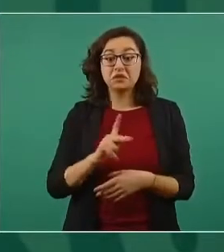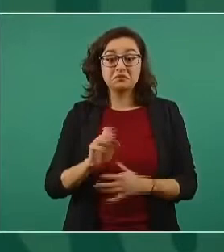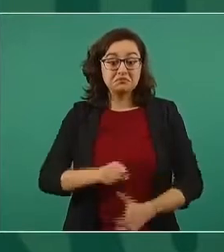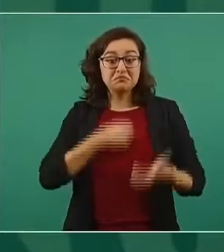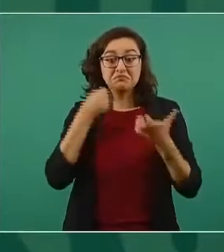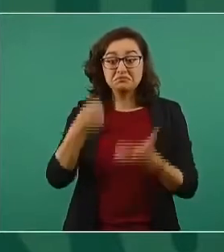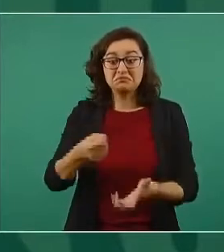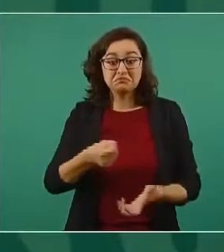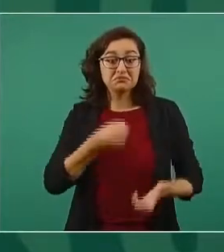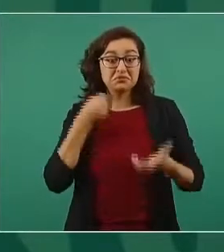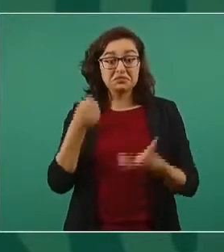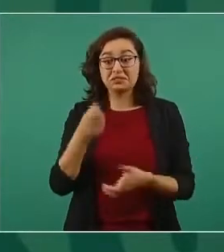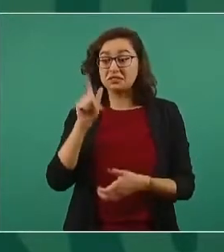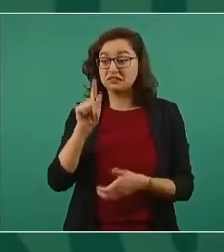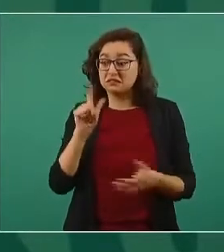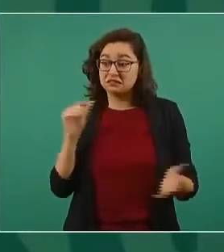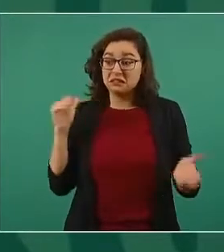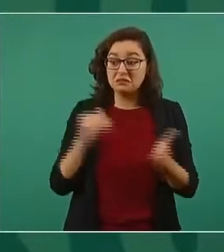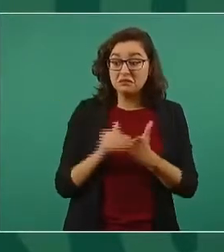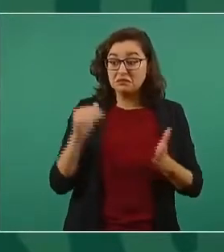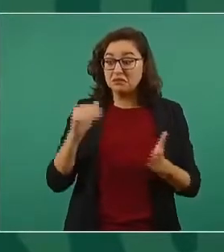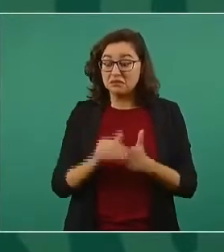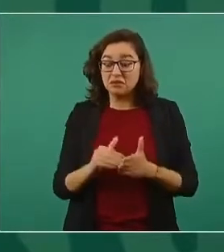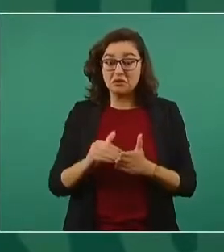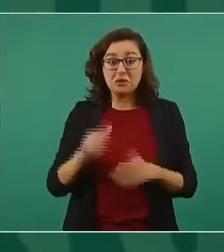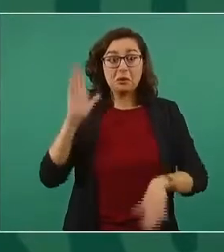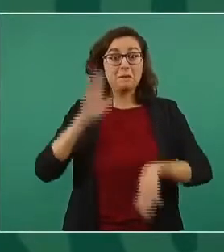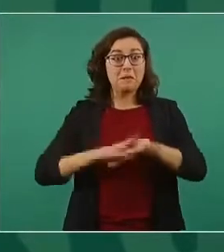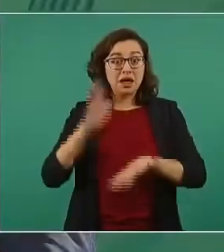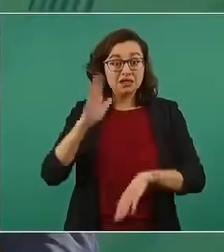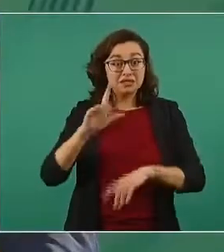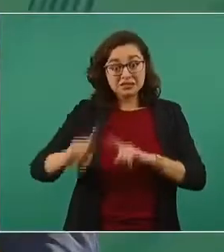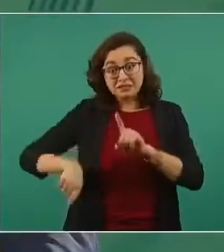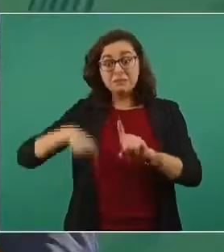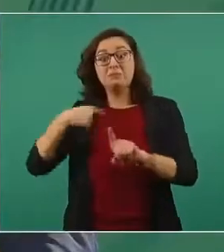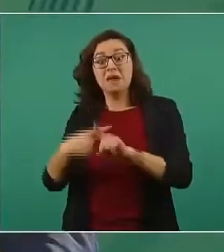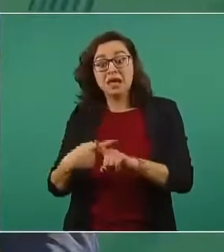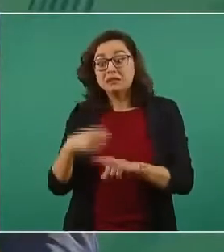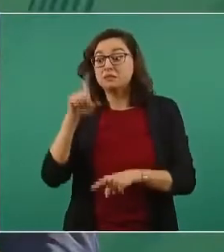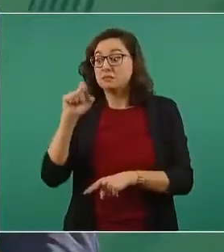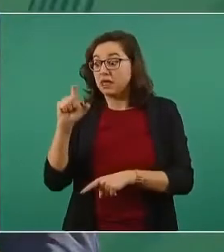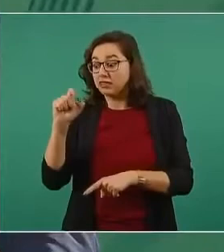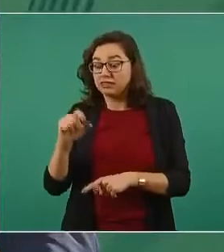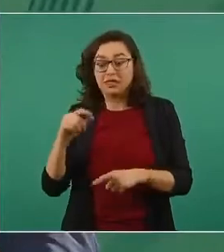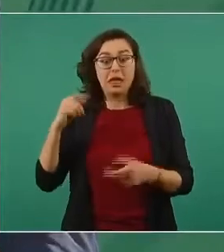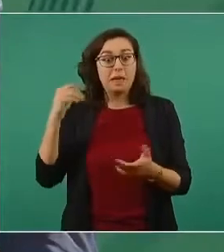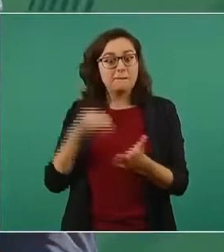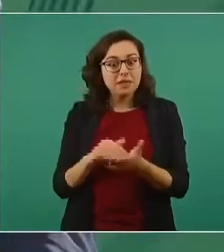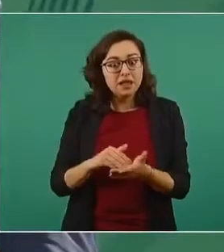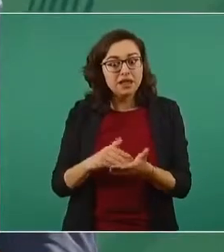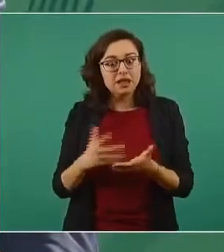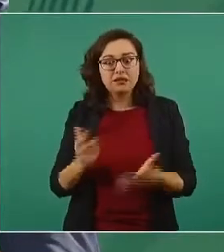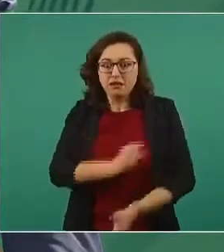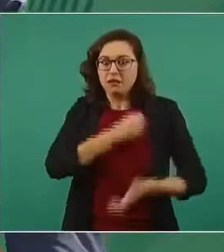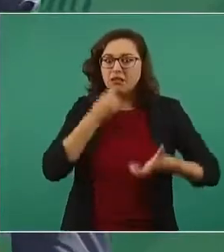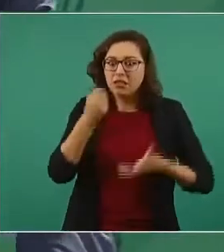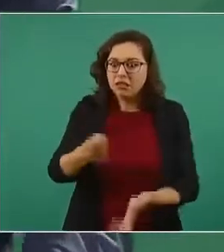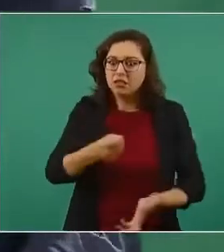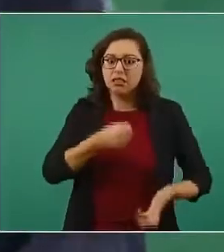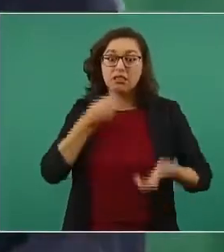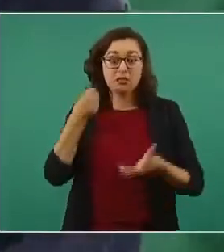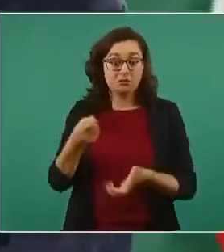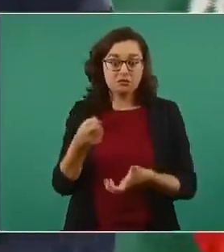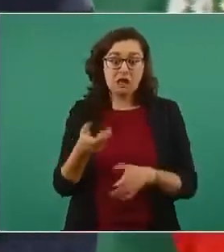nos faltan 20 mil. lo que estimaron en 30 va a resultar